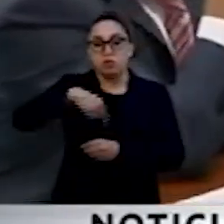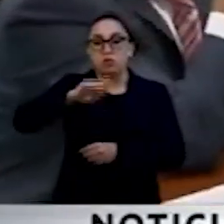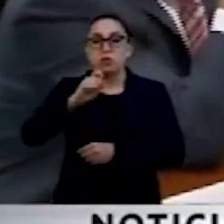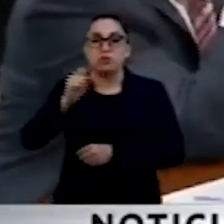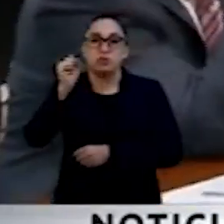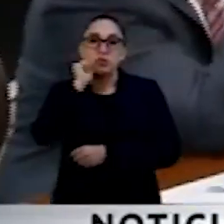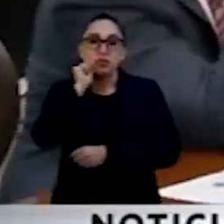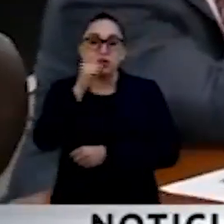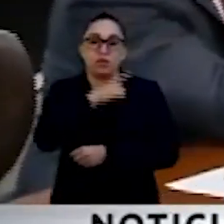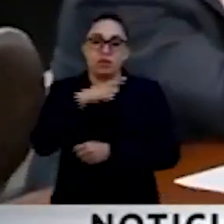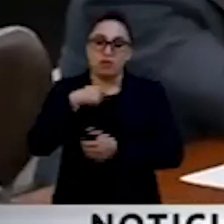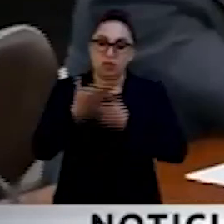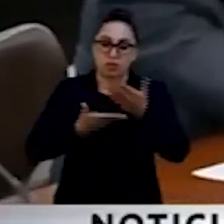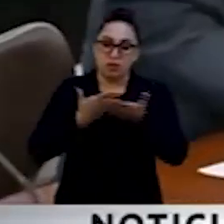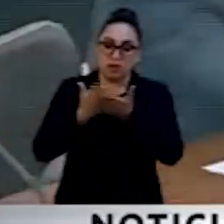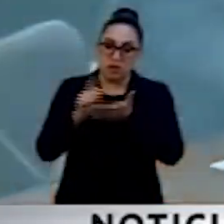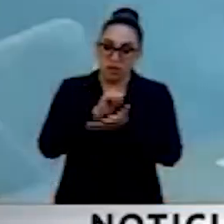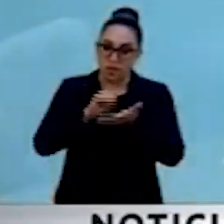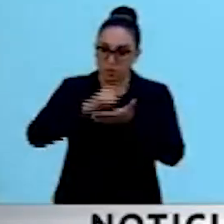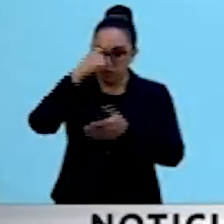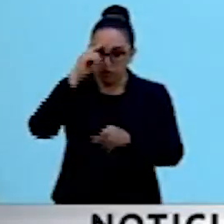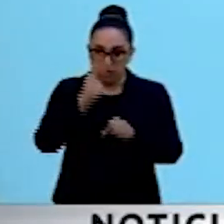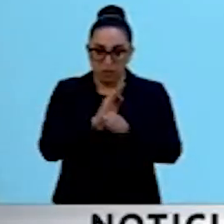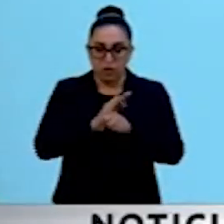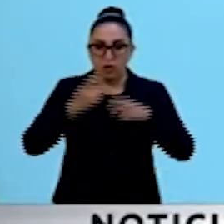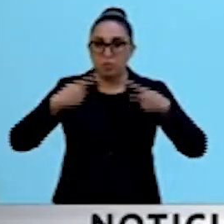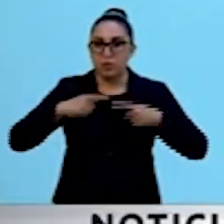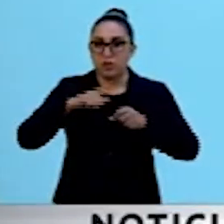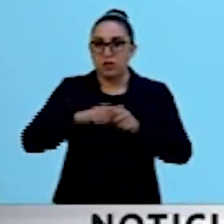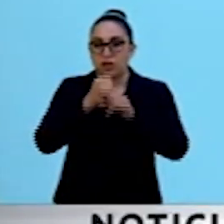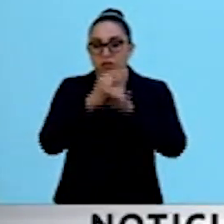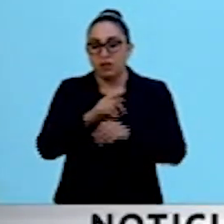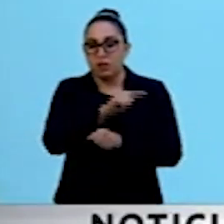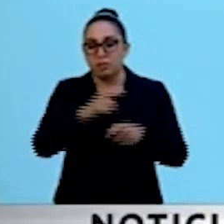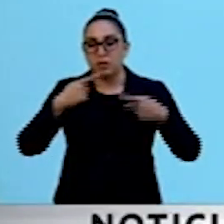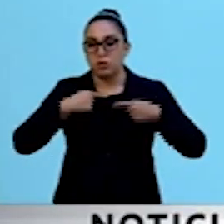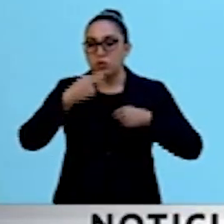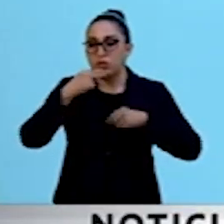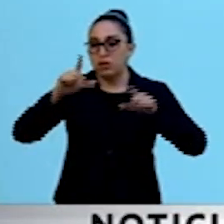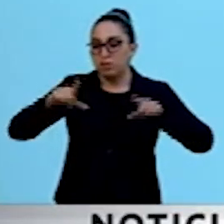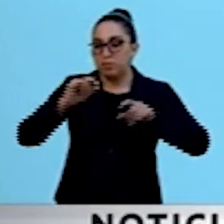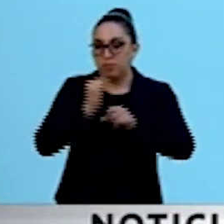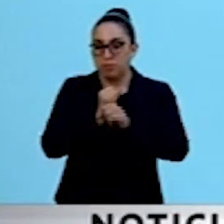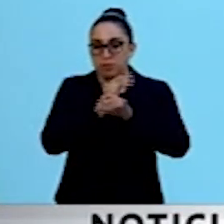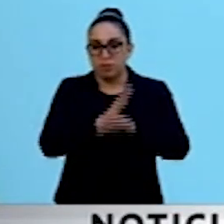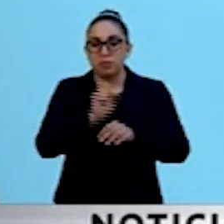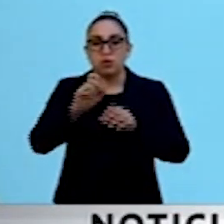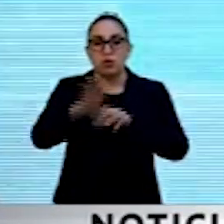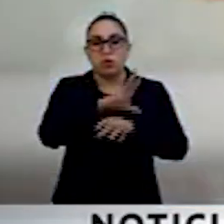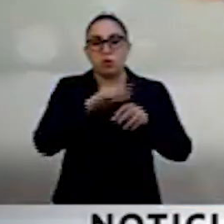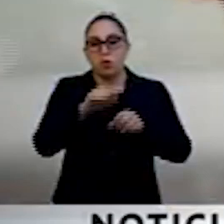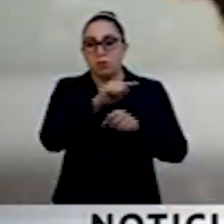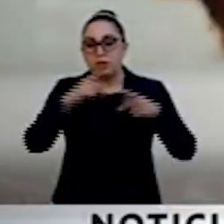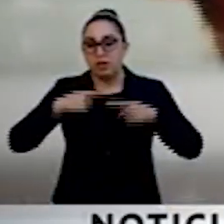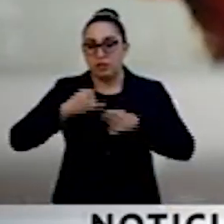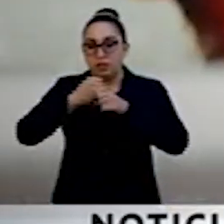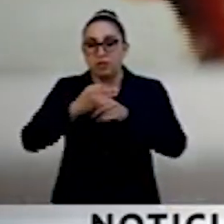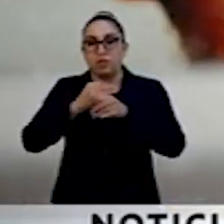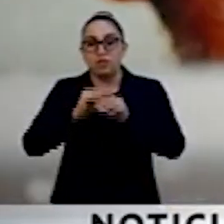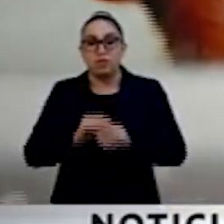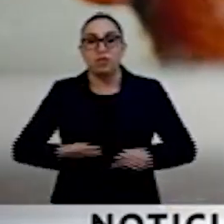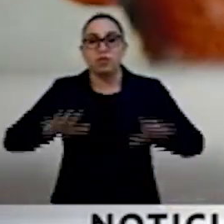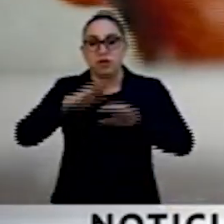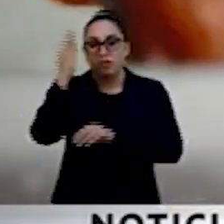legales, sólidos, que protejan la privacidad de los usuarios y limiten la recopilación y el uso abusivo de datos por parte